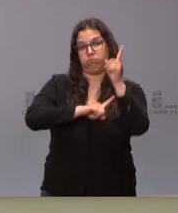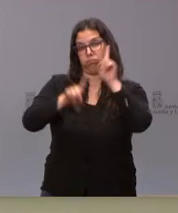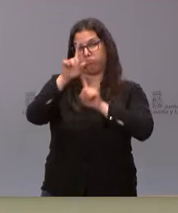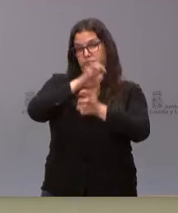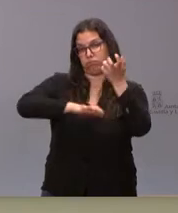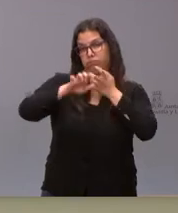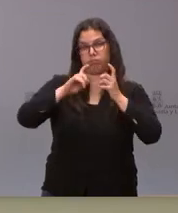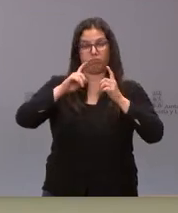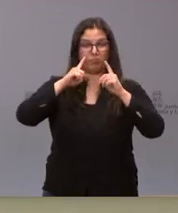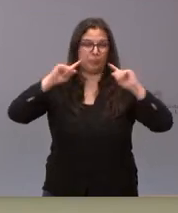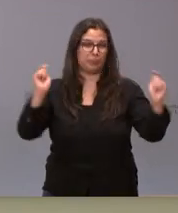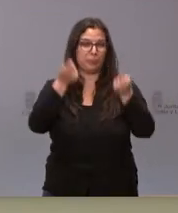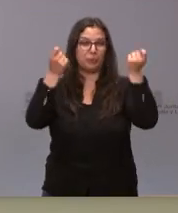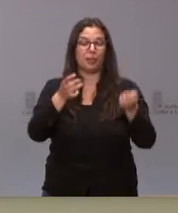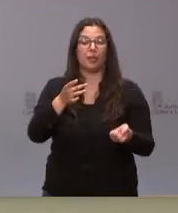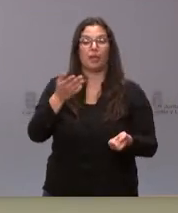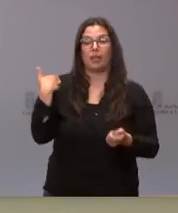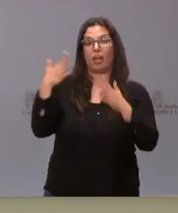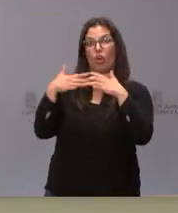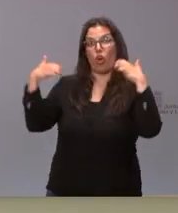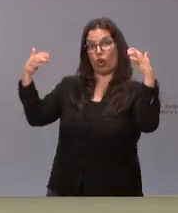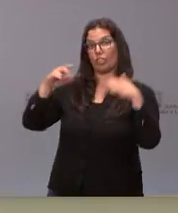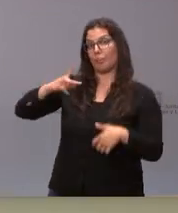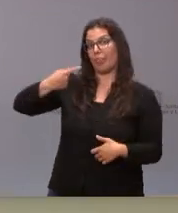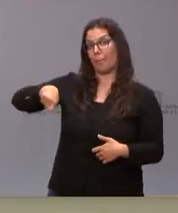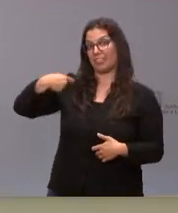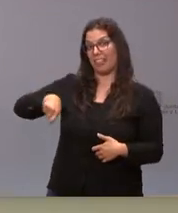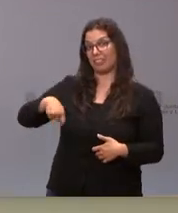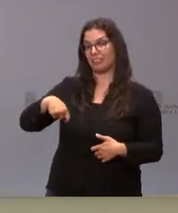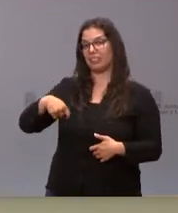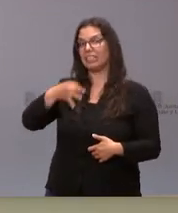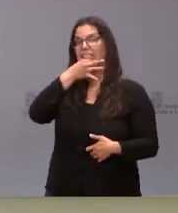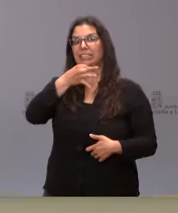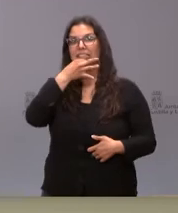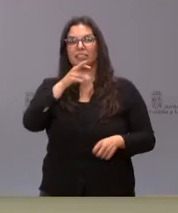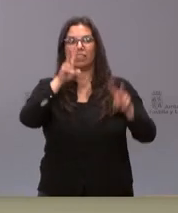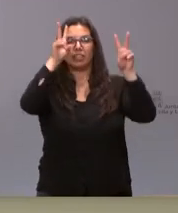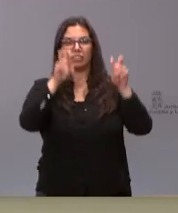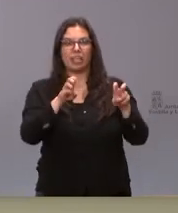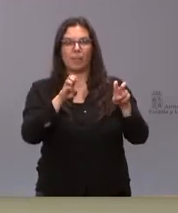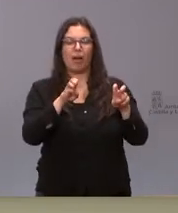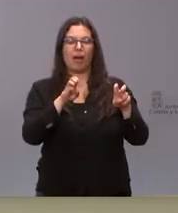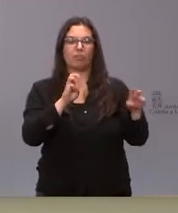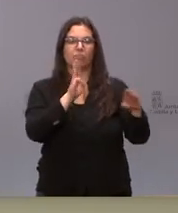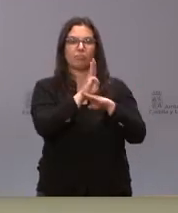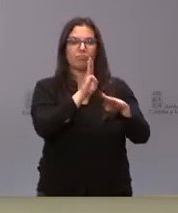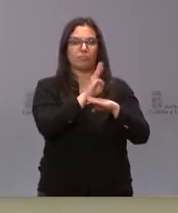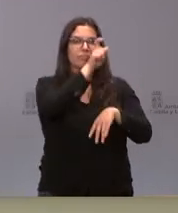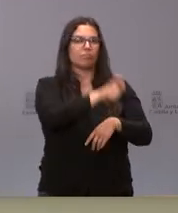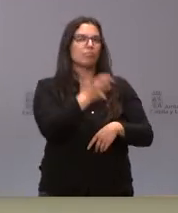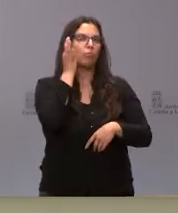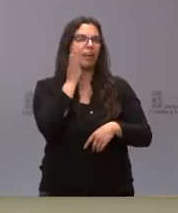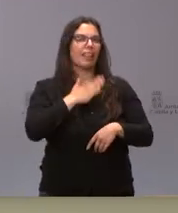por las declaraciones del vicepresidente García Gallardo sobre la procuradora con discapacidad